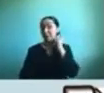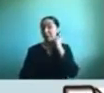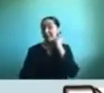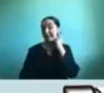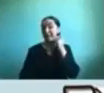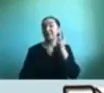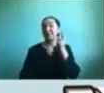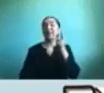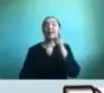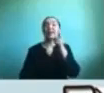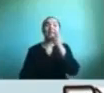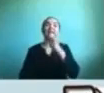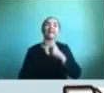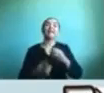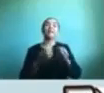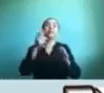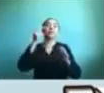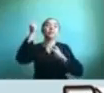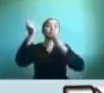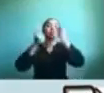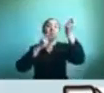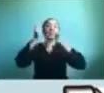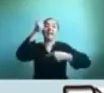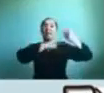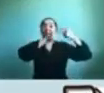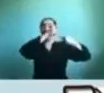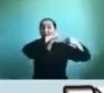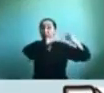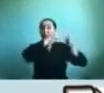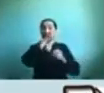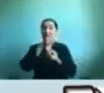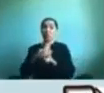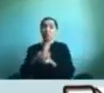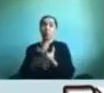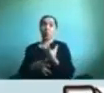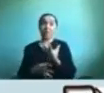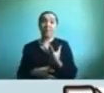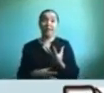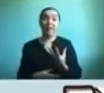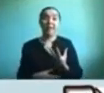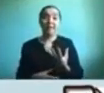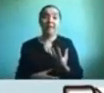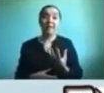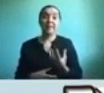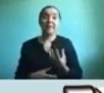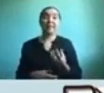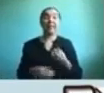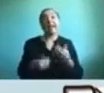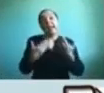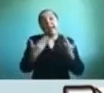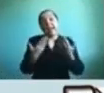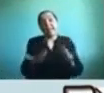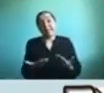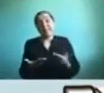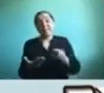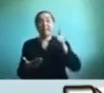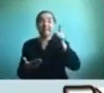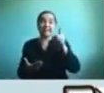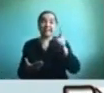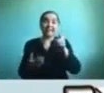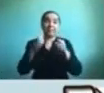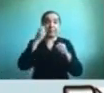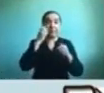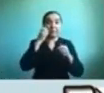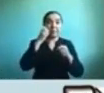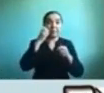historia en función de esta historia clásica y además tenemos aquí un poco también el género metido en este cuento